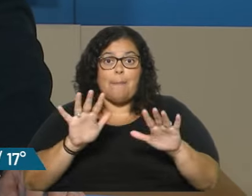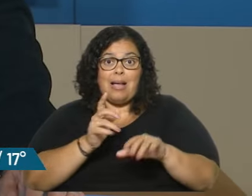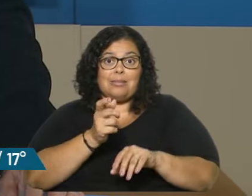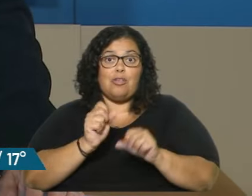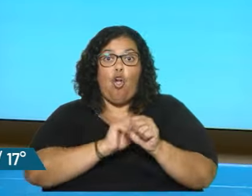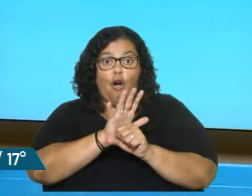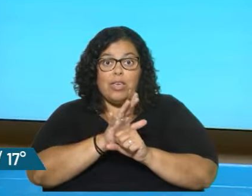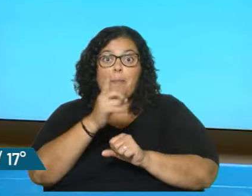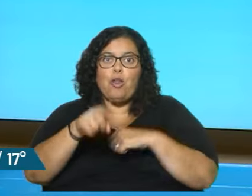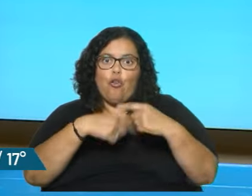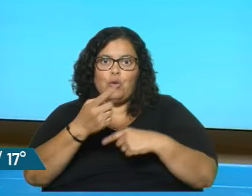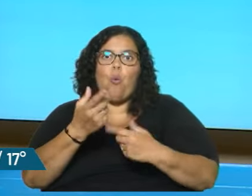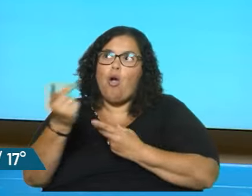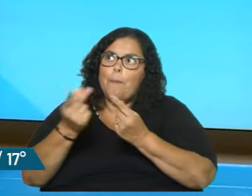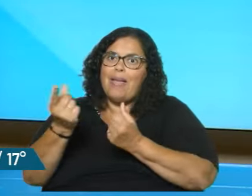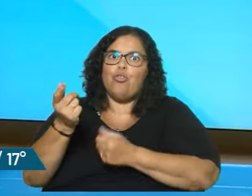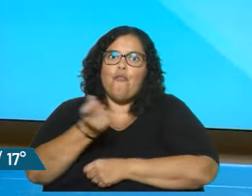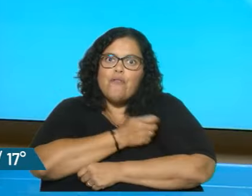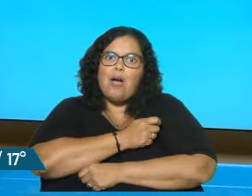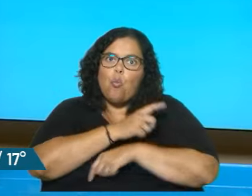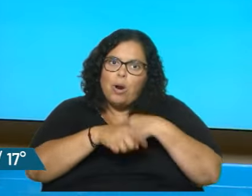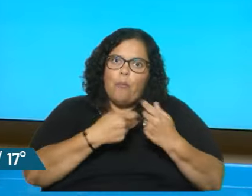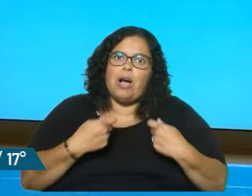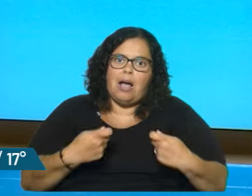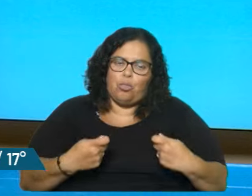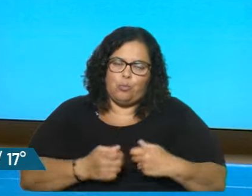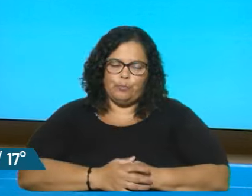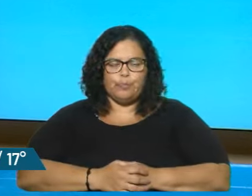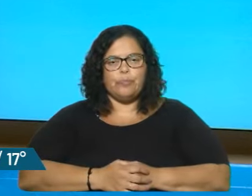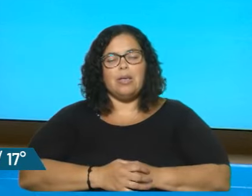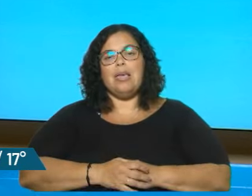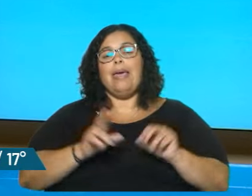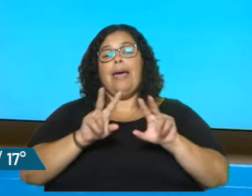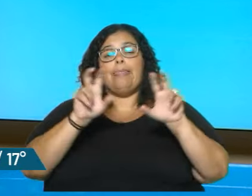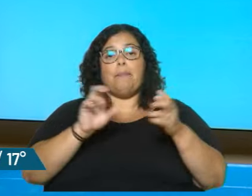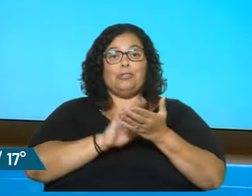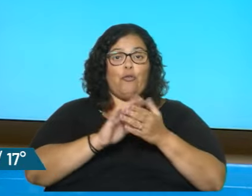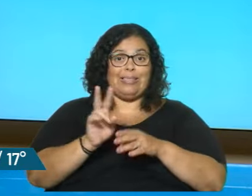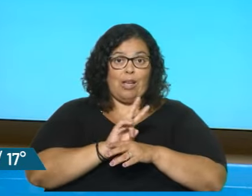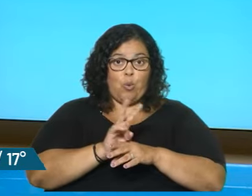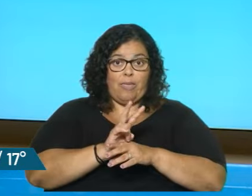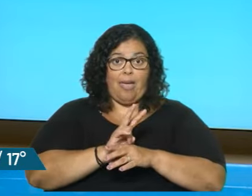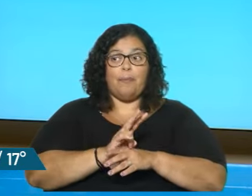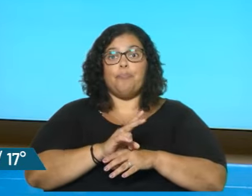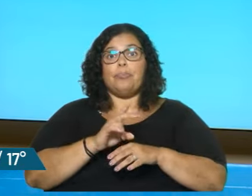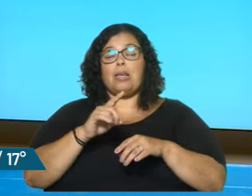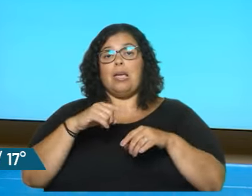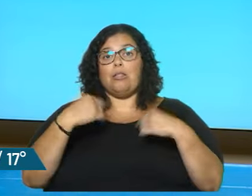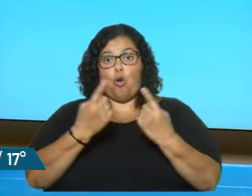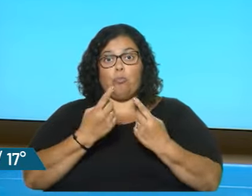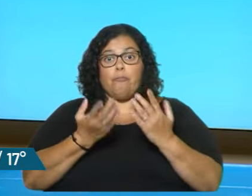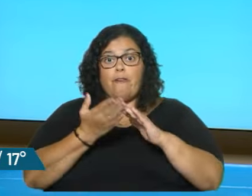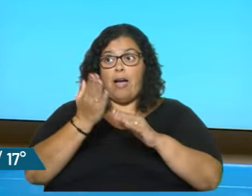en fin. Me mantengo una pregunta más en el tema seguridad. Porque el único plebiscito que por ahora tenemos seguro los uruguayos es el de los allanamientos